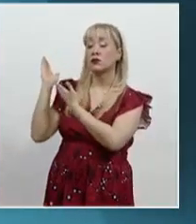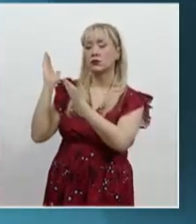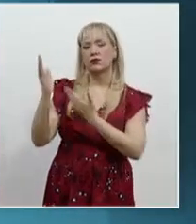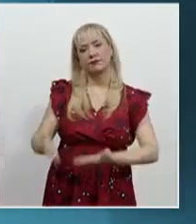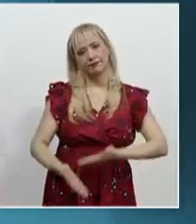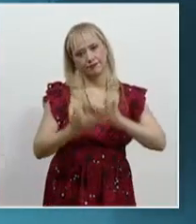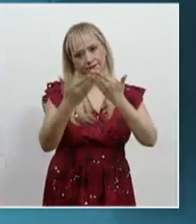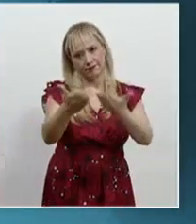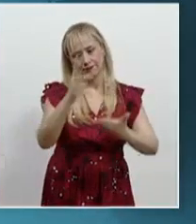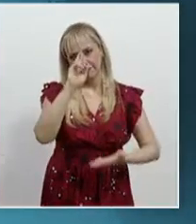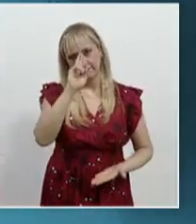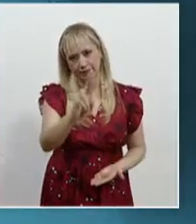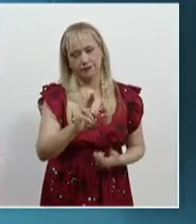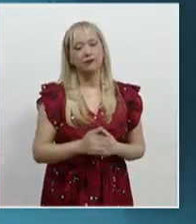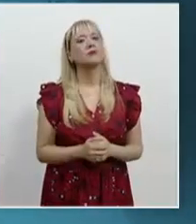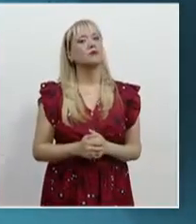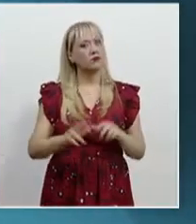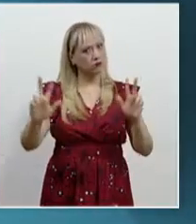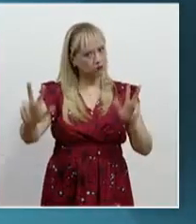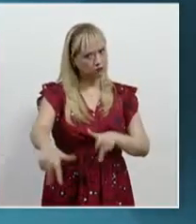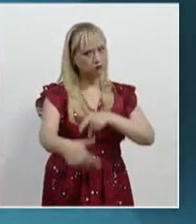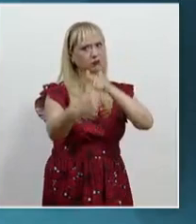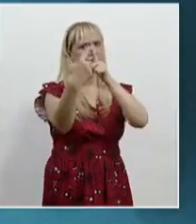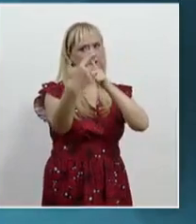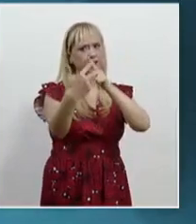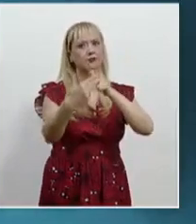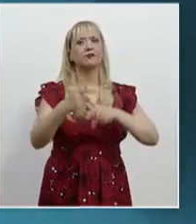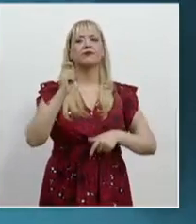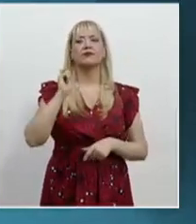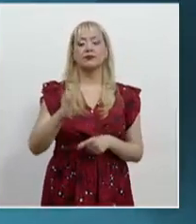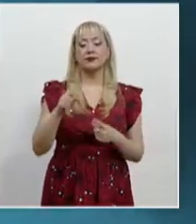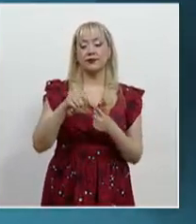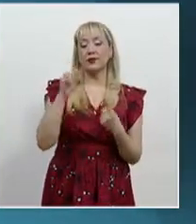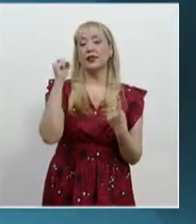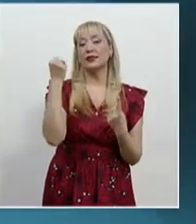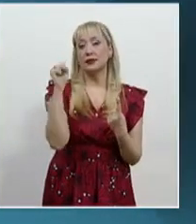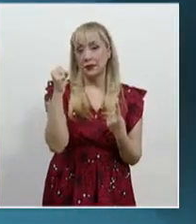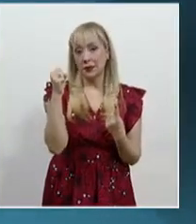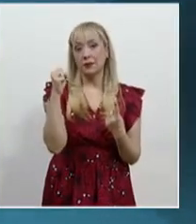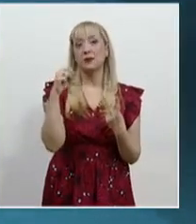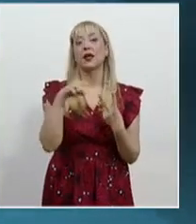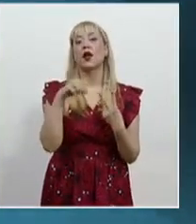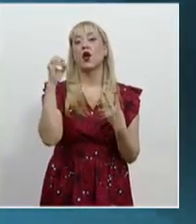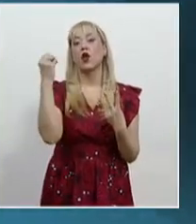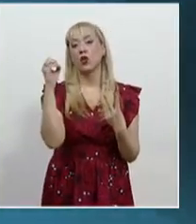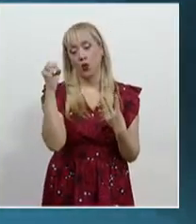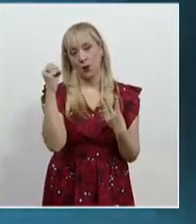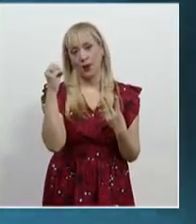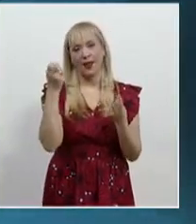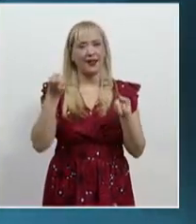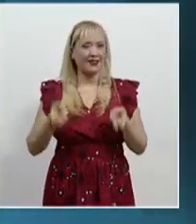funciones. Se llevará a cabo de manera virtual durante los meses de septiembre, septiembre y octubre.